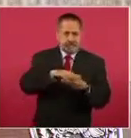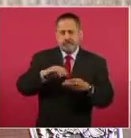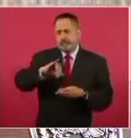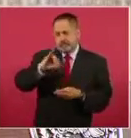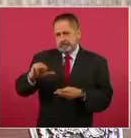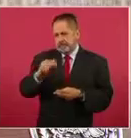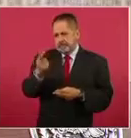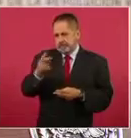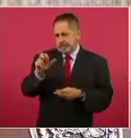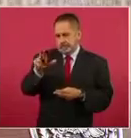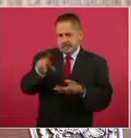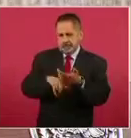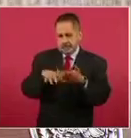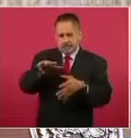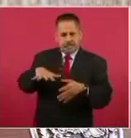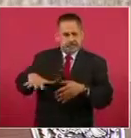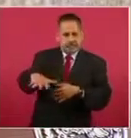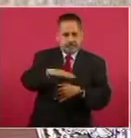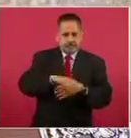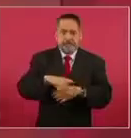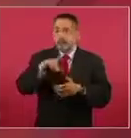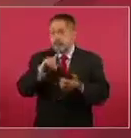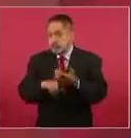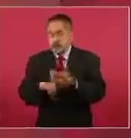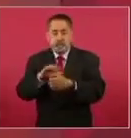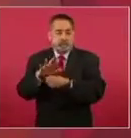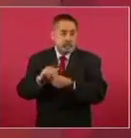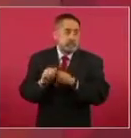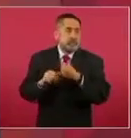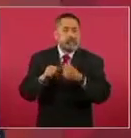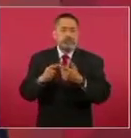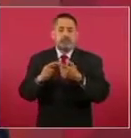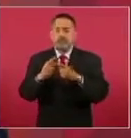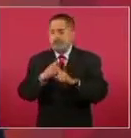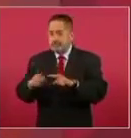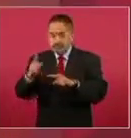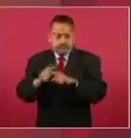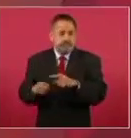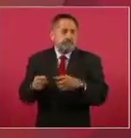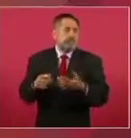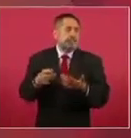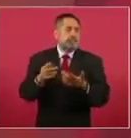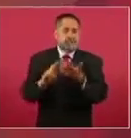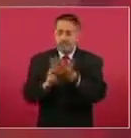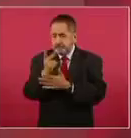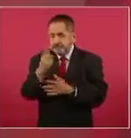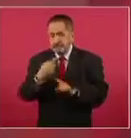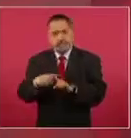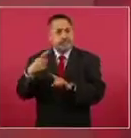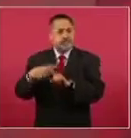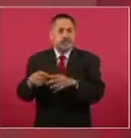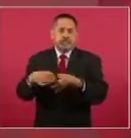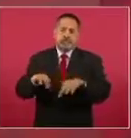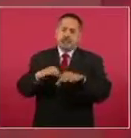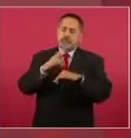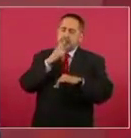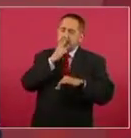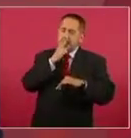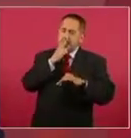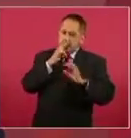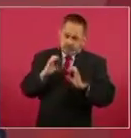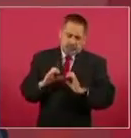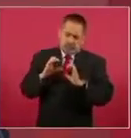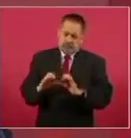porque sí hay flora y hay fauna nativa importante que se tiene que conservar.